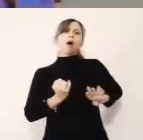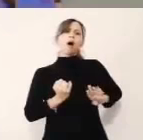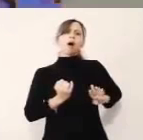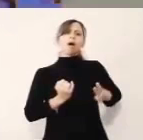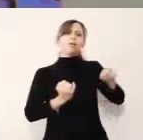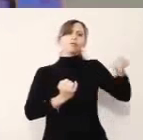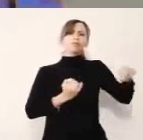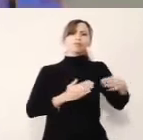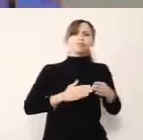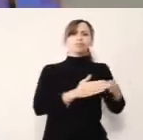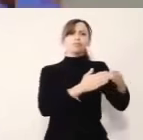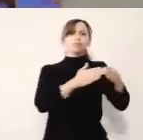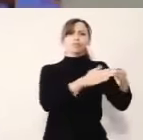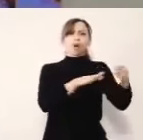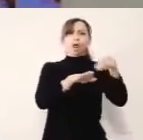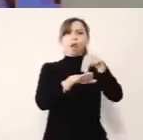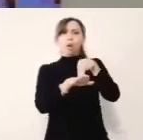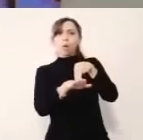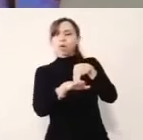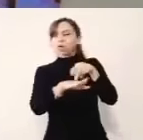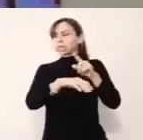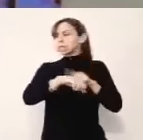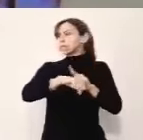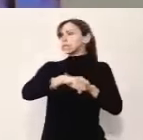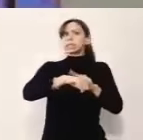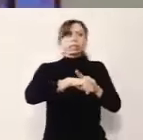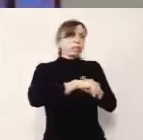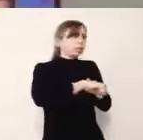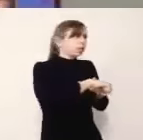y ansioso se puso a esperar